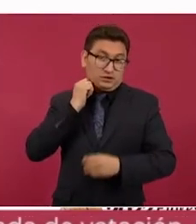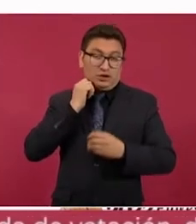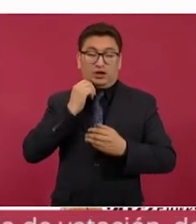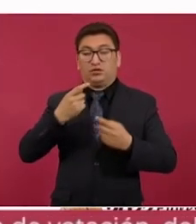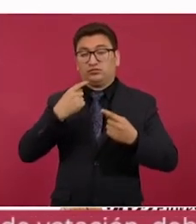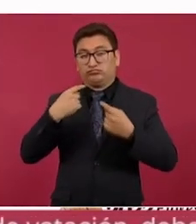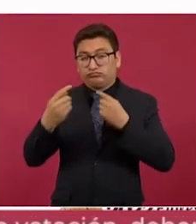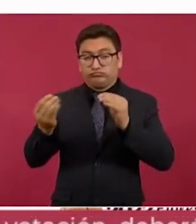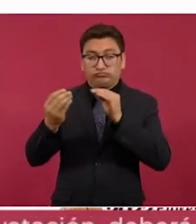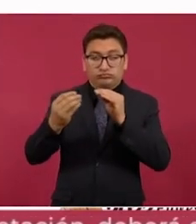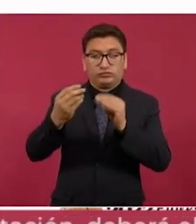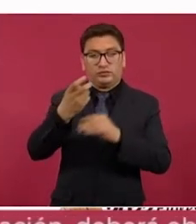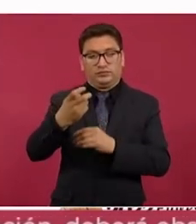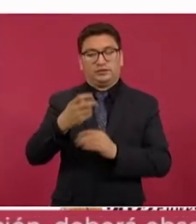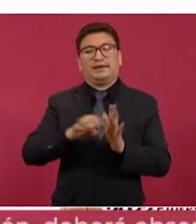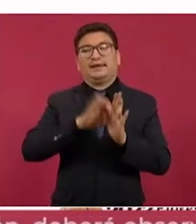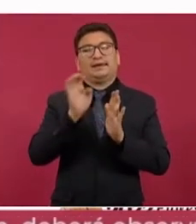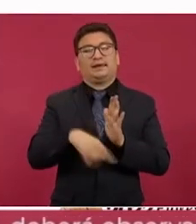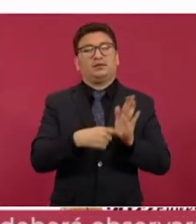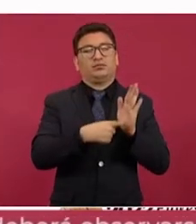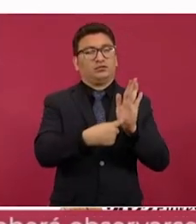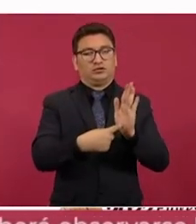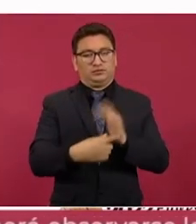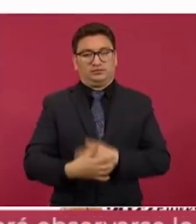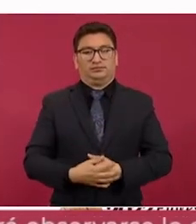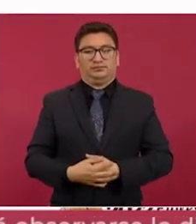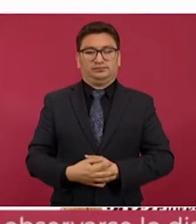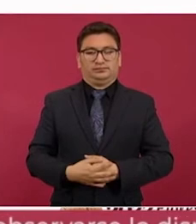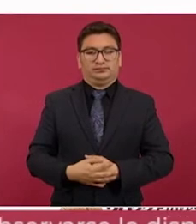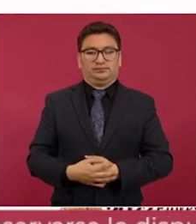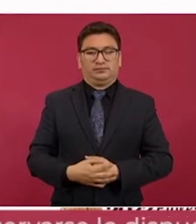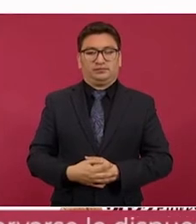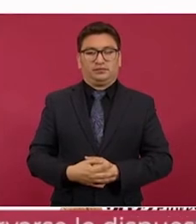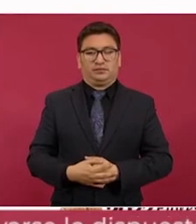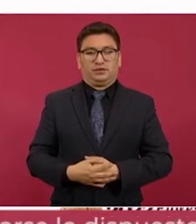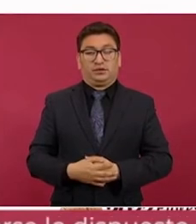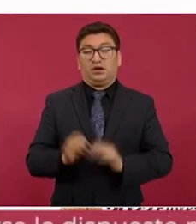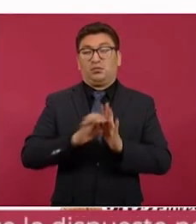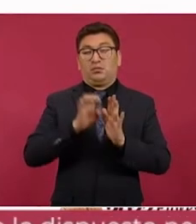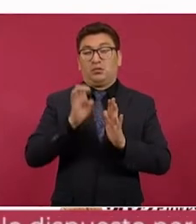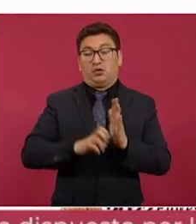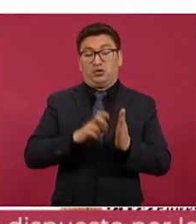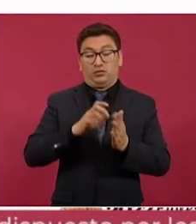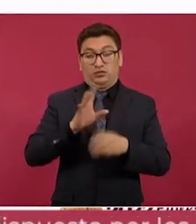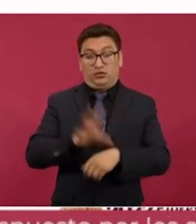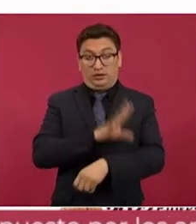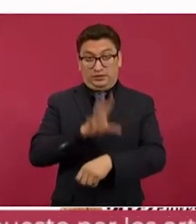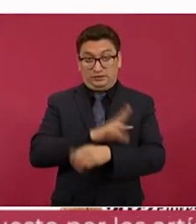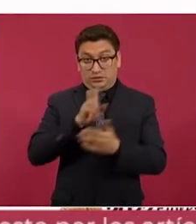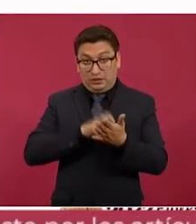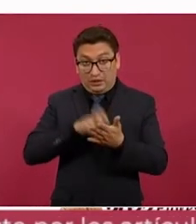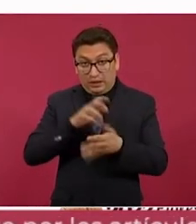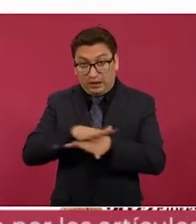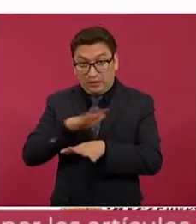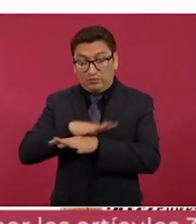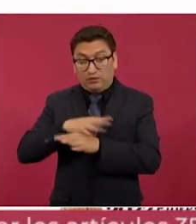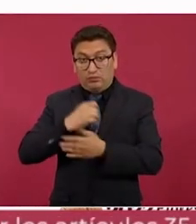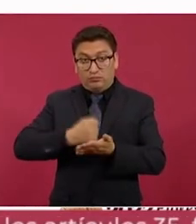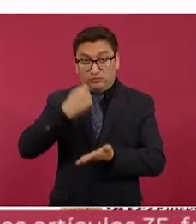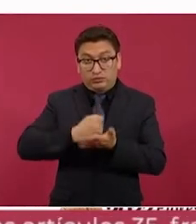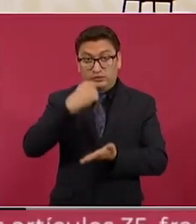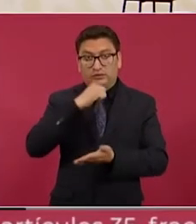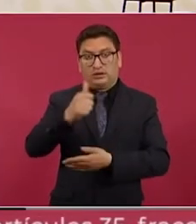para más ejemplos queremos decir, si no se aprueba la reforma eléctrica, nos va a